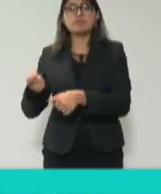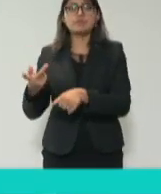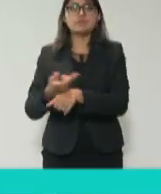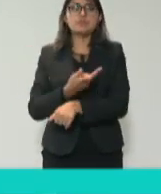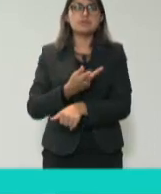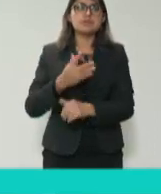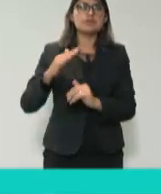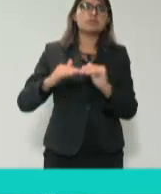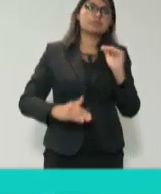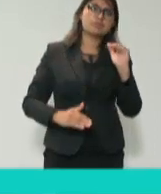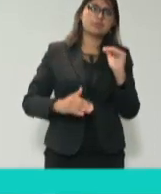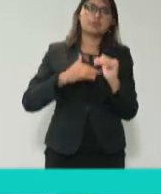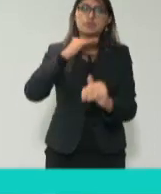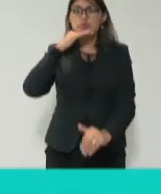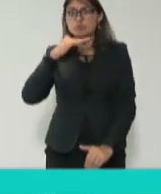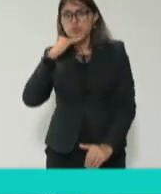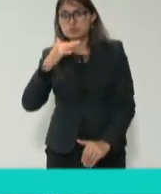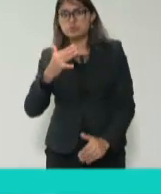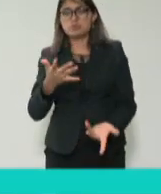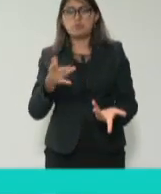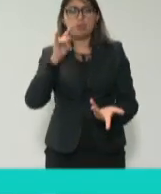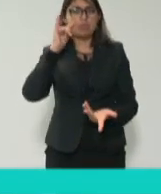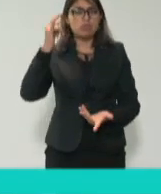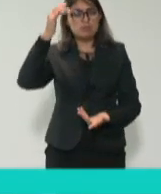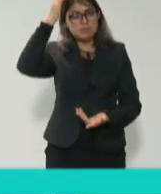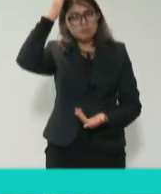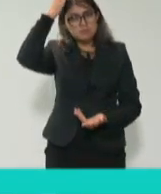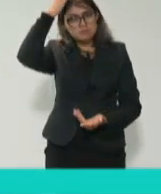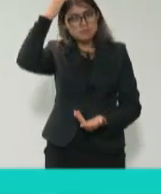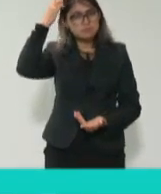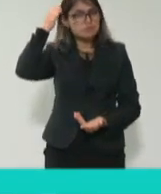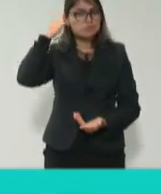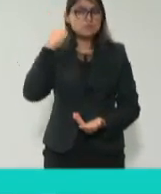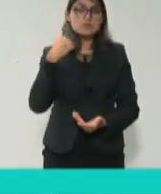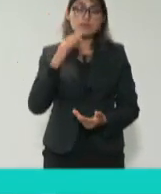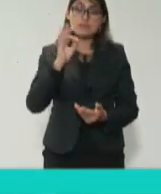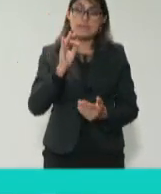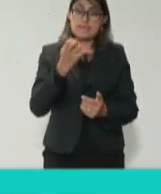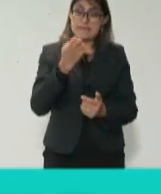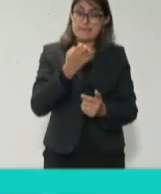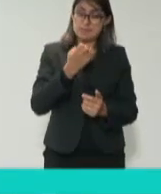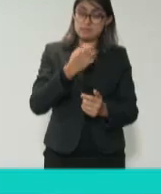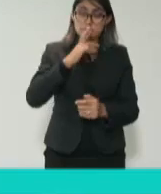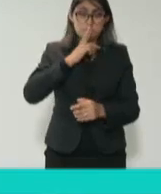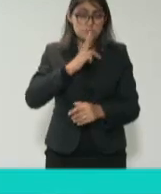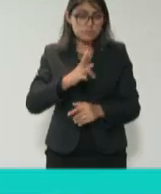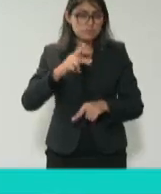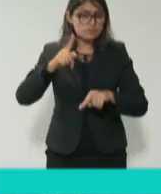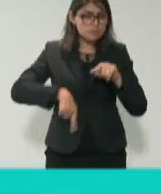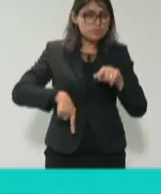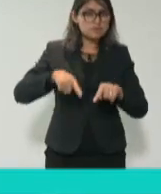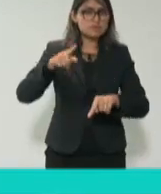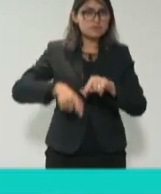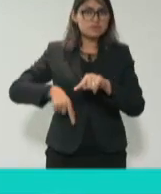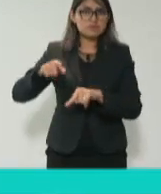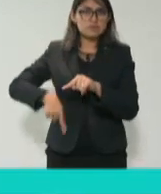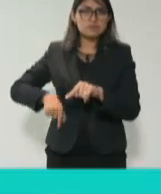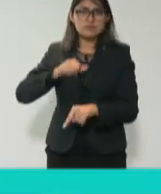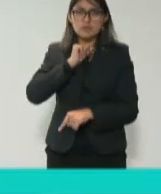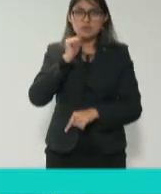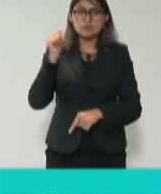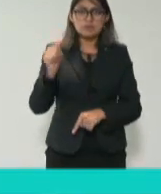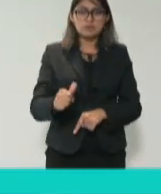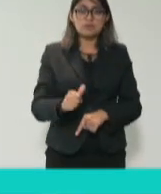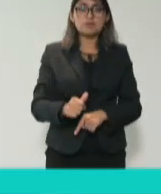brechas y tramos de corrupción. En la medida que eso no se resuelva y no comencemos a gestionar de una manera eficiente, no vamos a